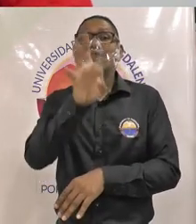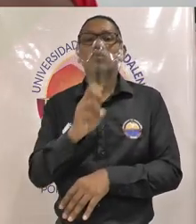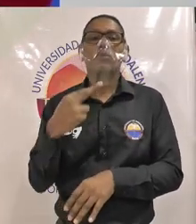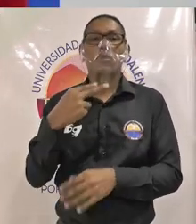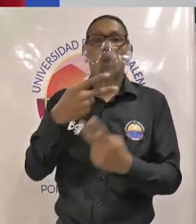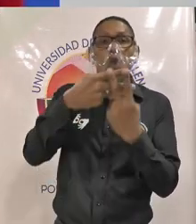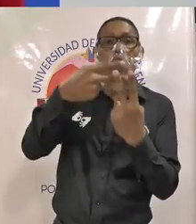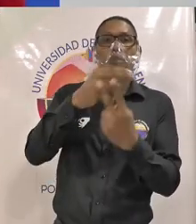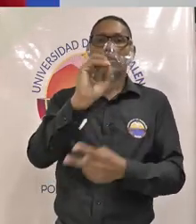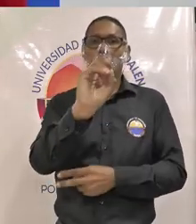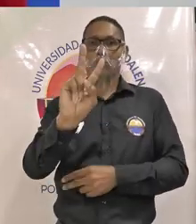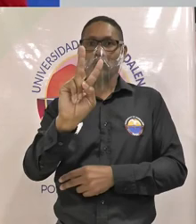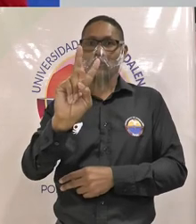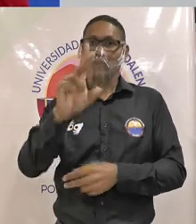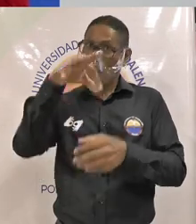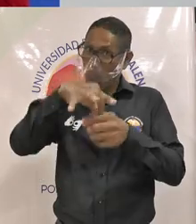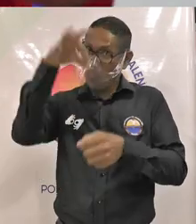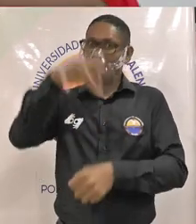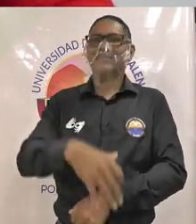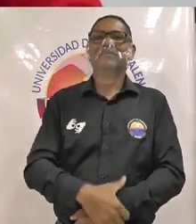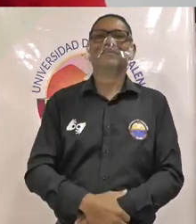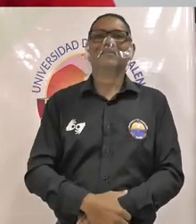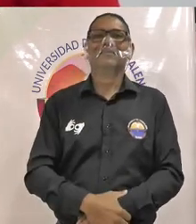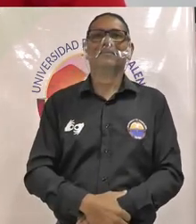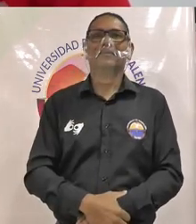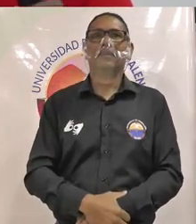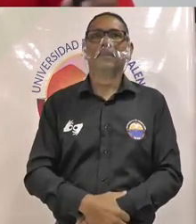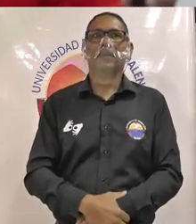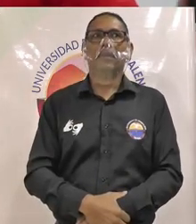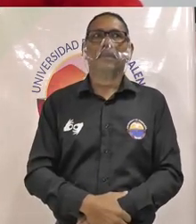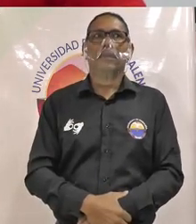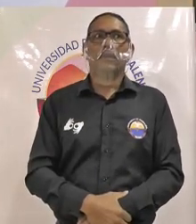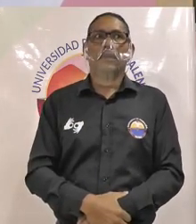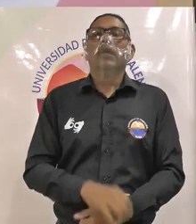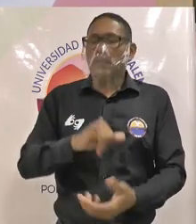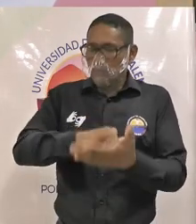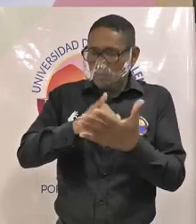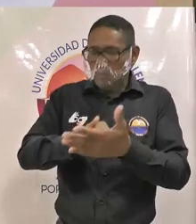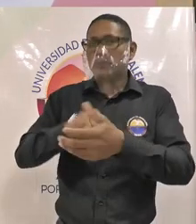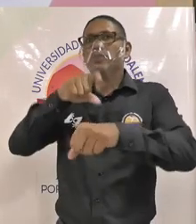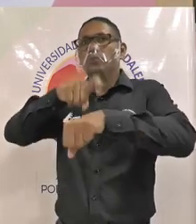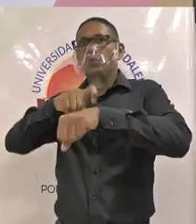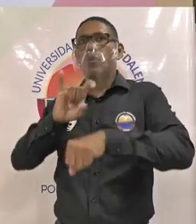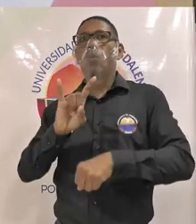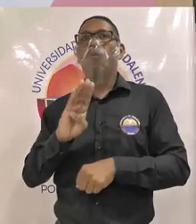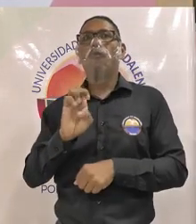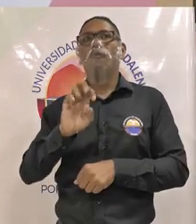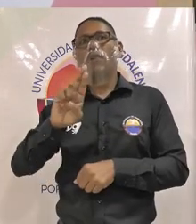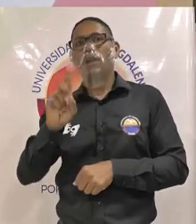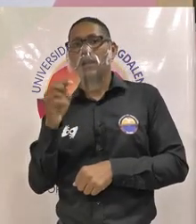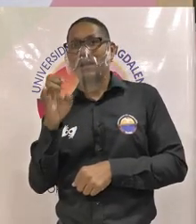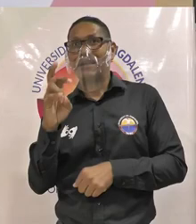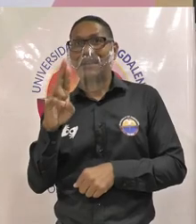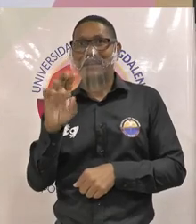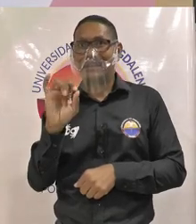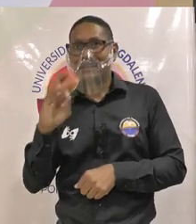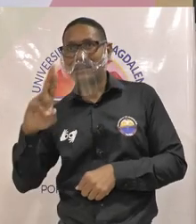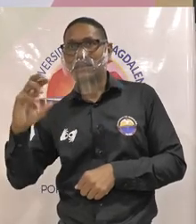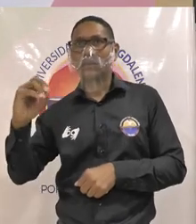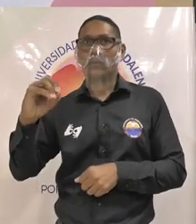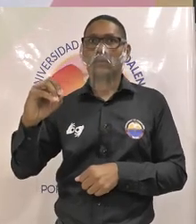por el número 02 bueno al mismo tiempo estipulado para Uber Guerra Guerrero